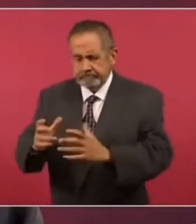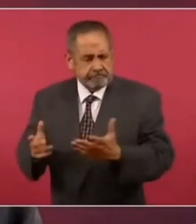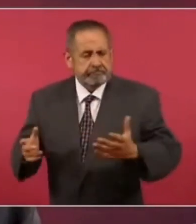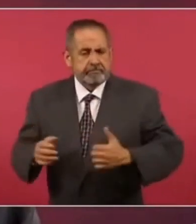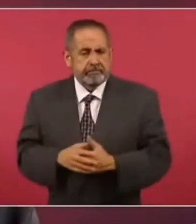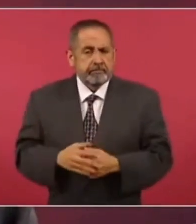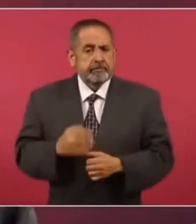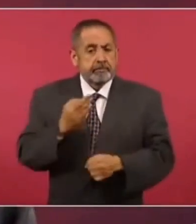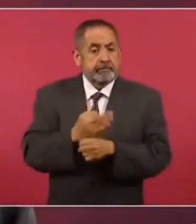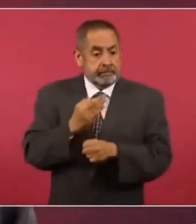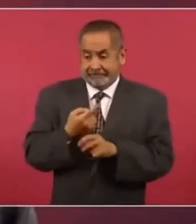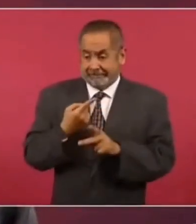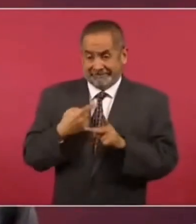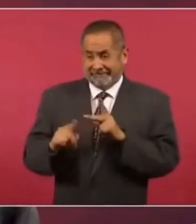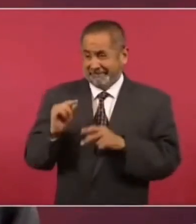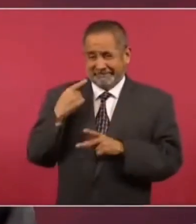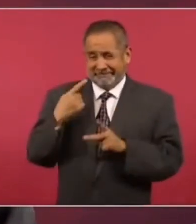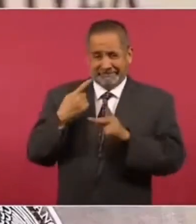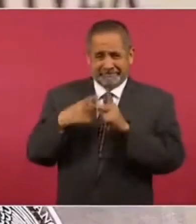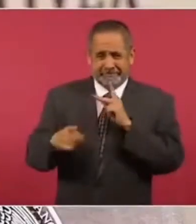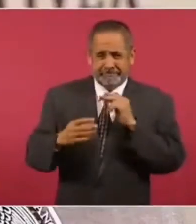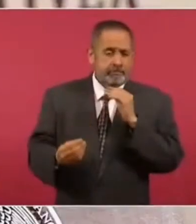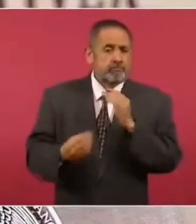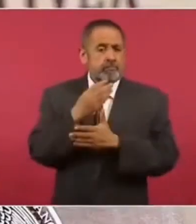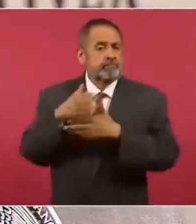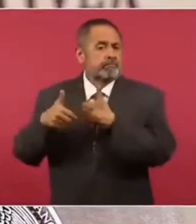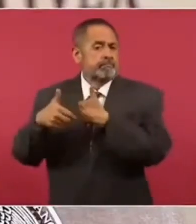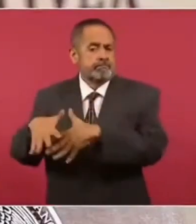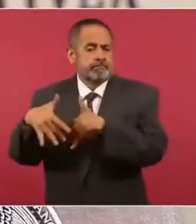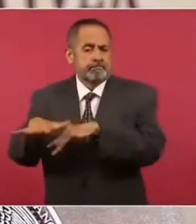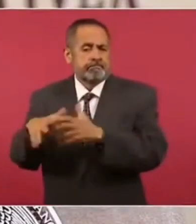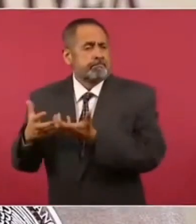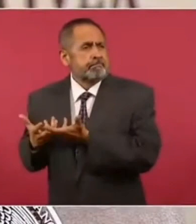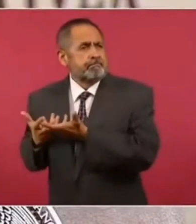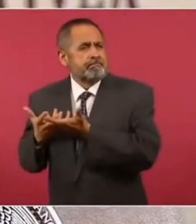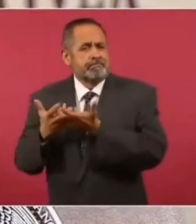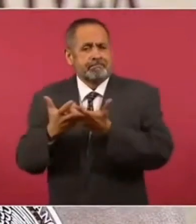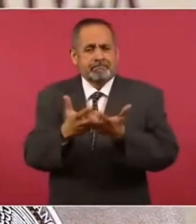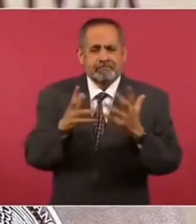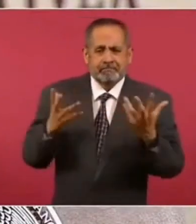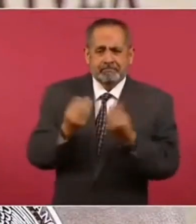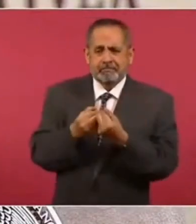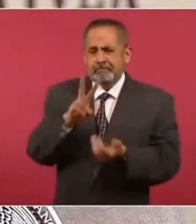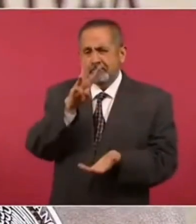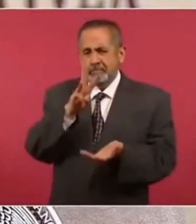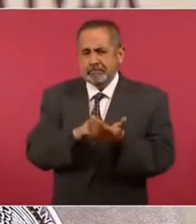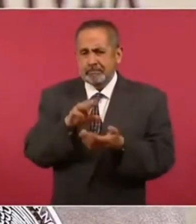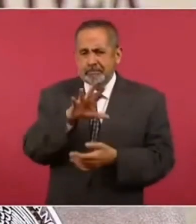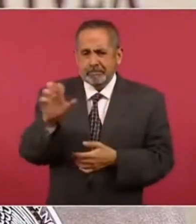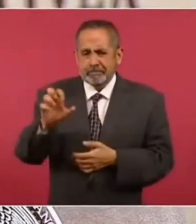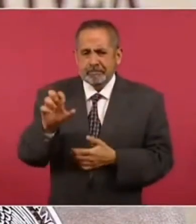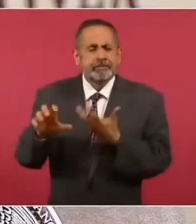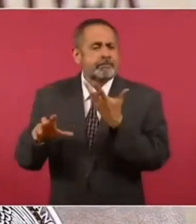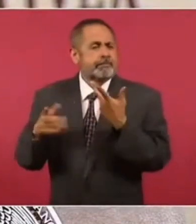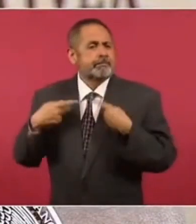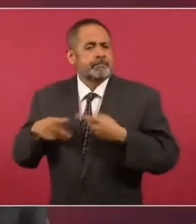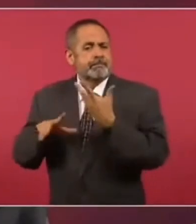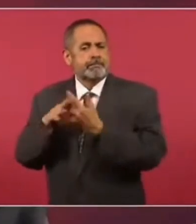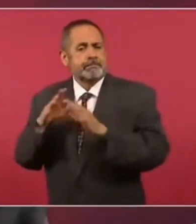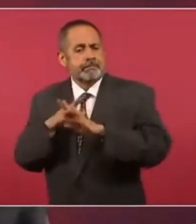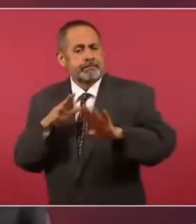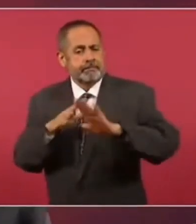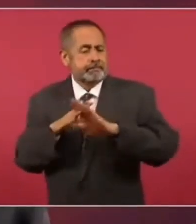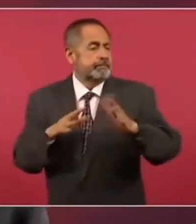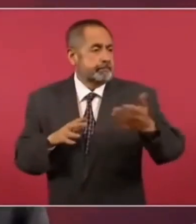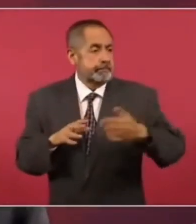días, inició una nueva marcha con aproximadamente 3.500 migrantes. Instituto